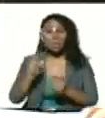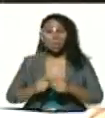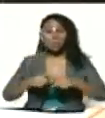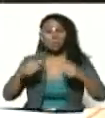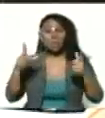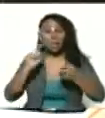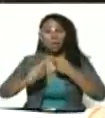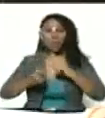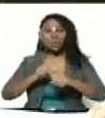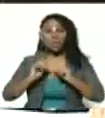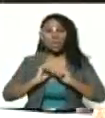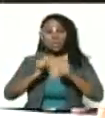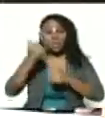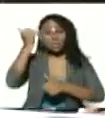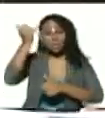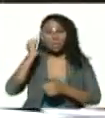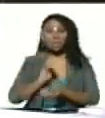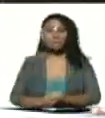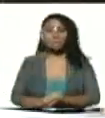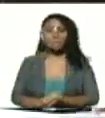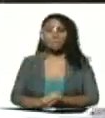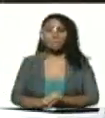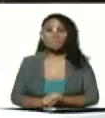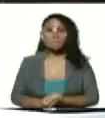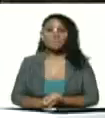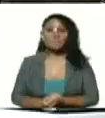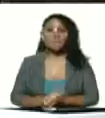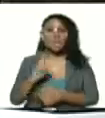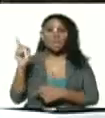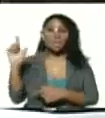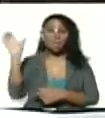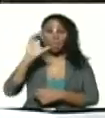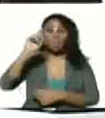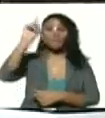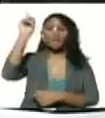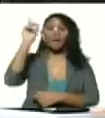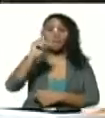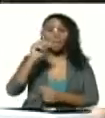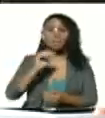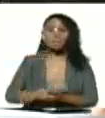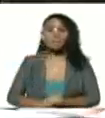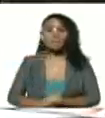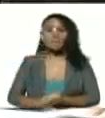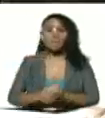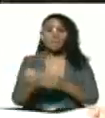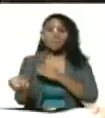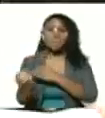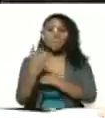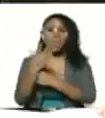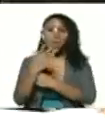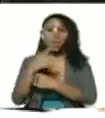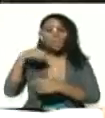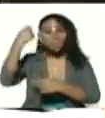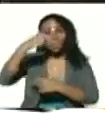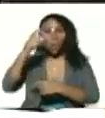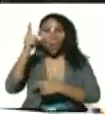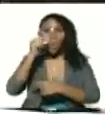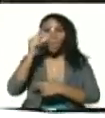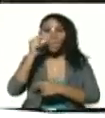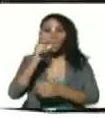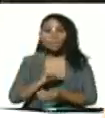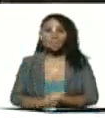cosas iniciativas ideas verdad y de Caracas también me mandó un videito Gustavo Vizcaíno